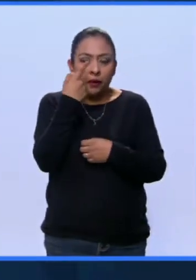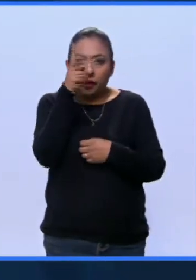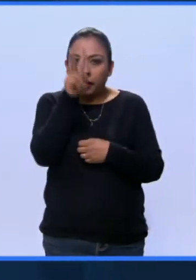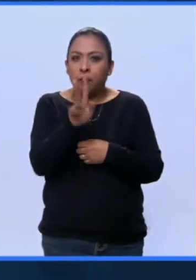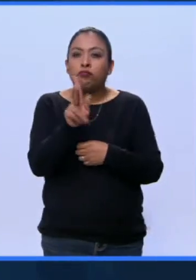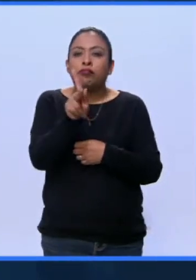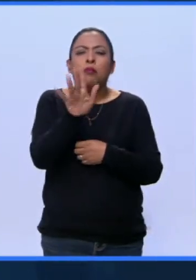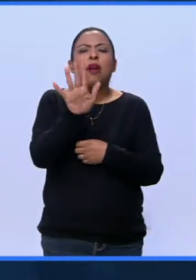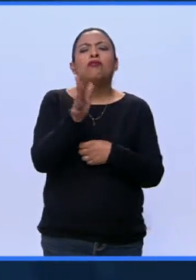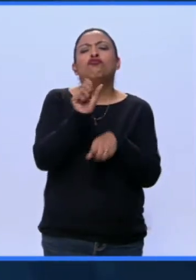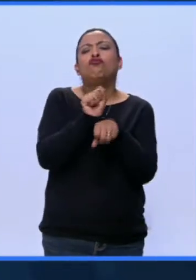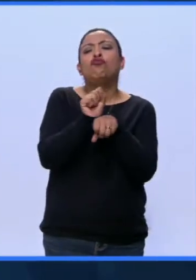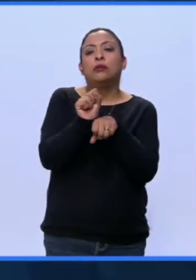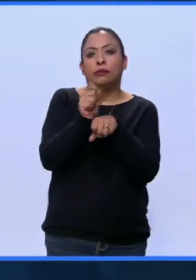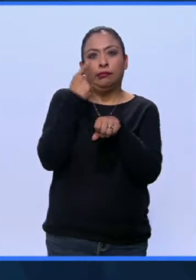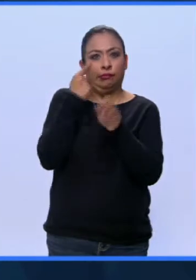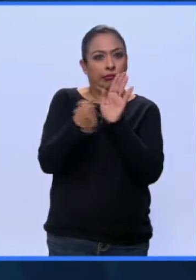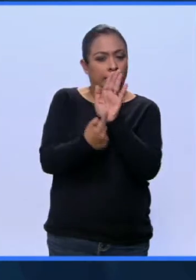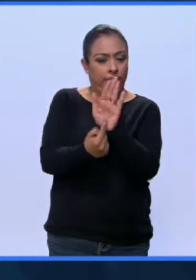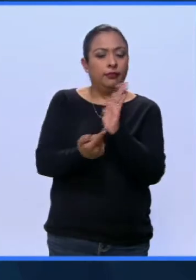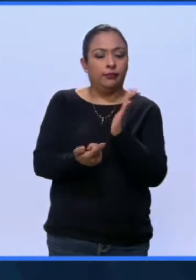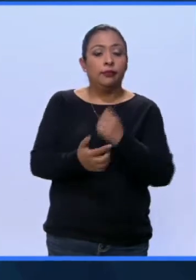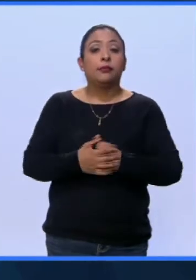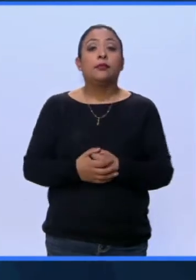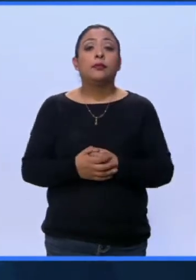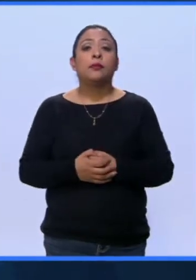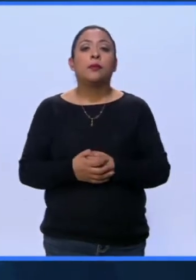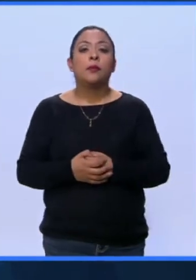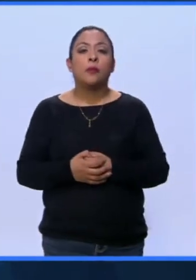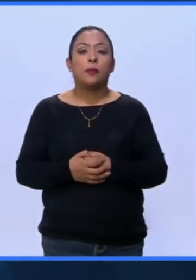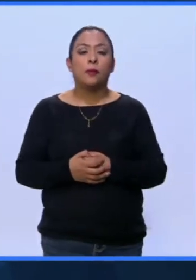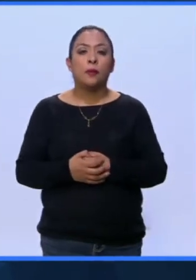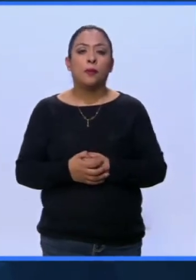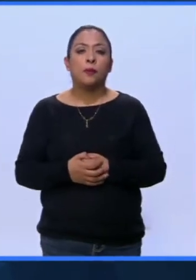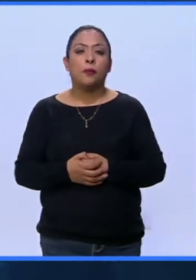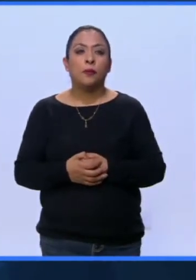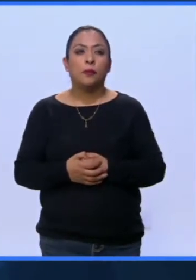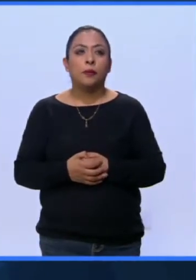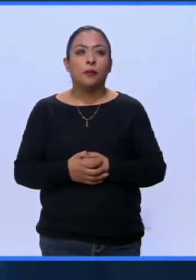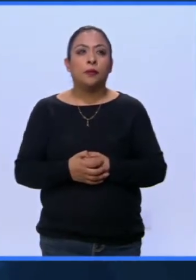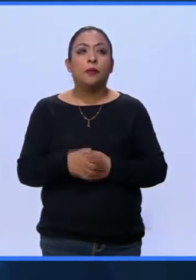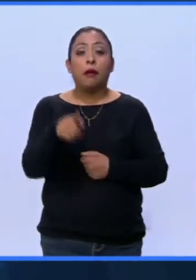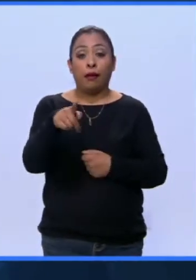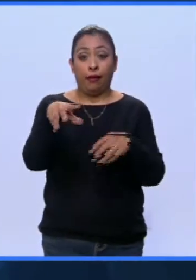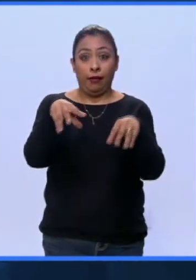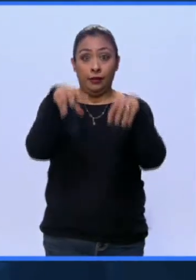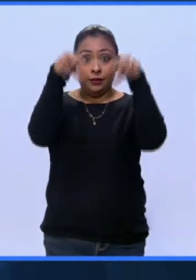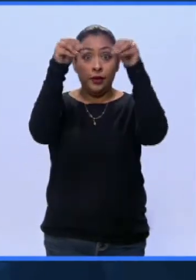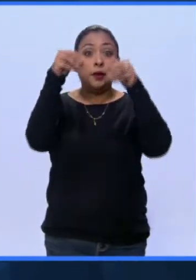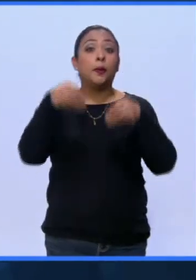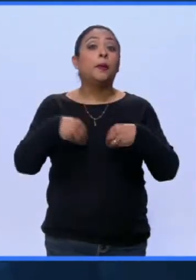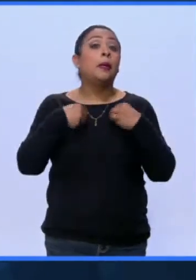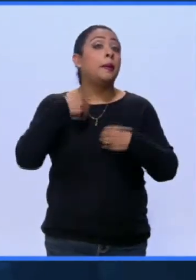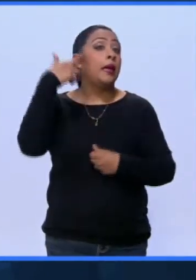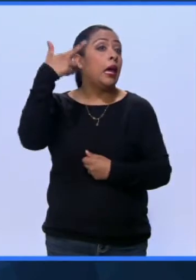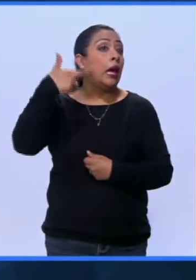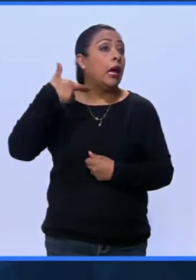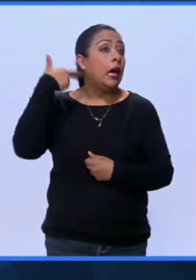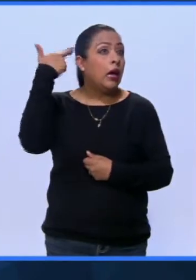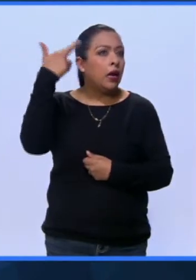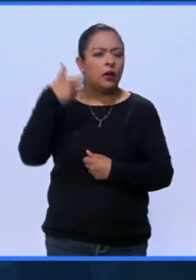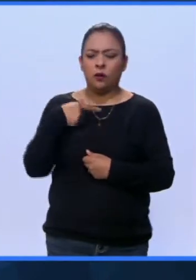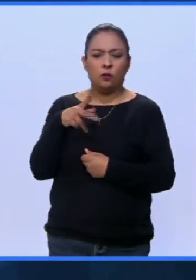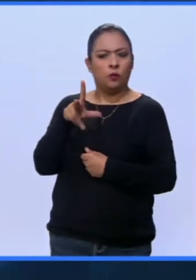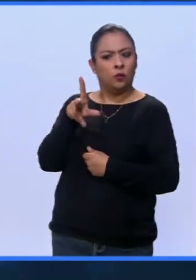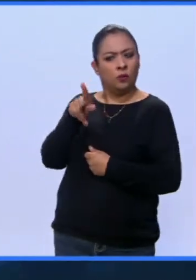aparentemente simple. En el castillo vivió un rey. No, majestad,